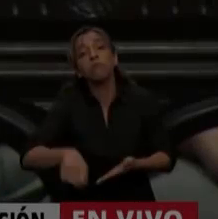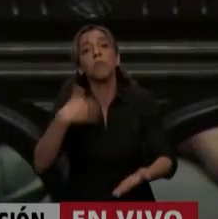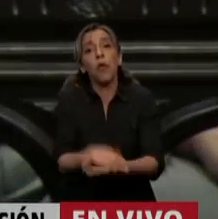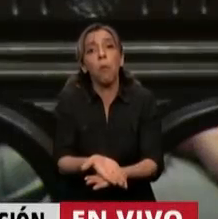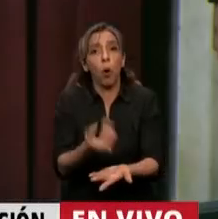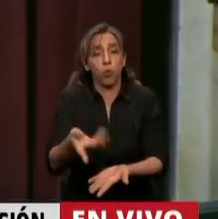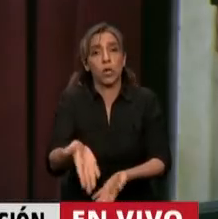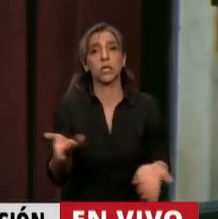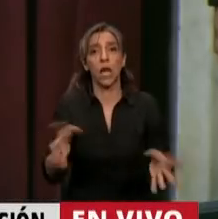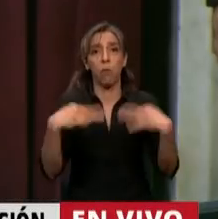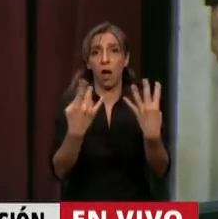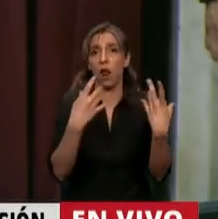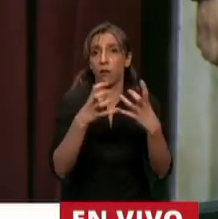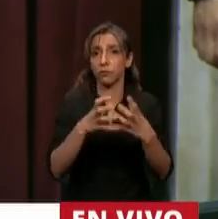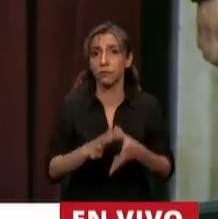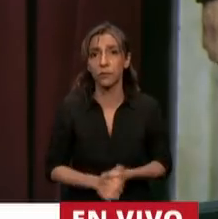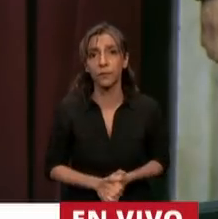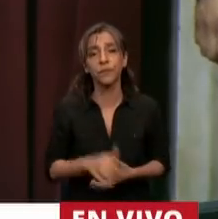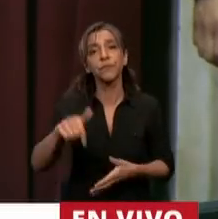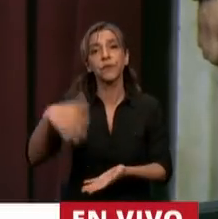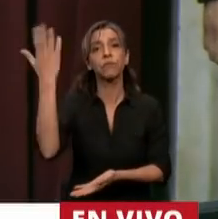Tiene la palabra el diputado Omar de Marchi.